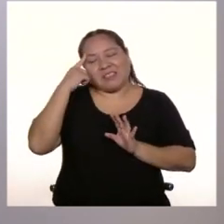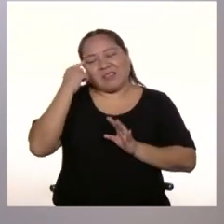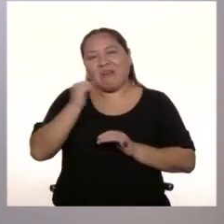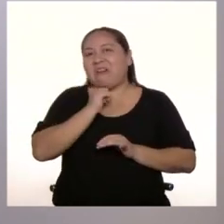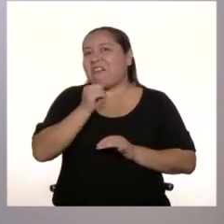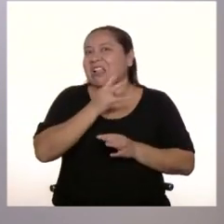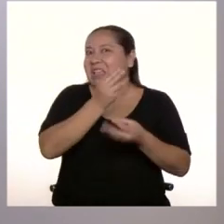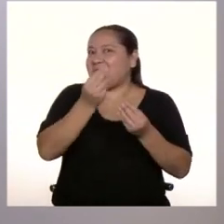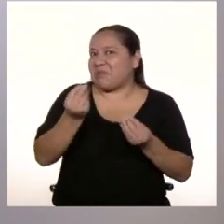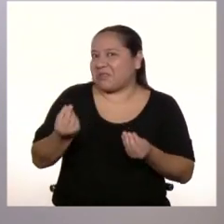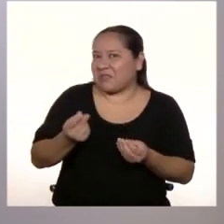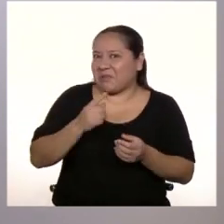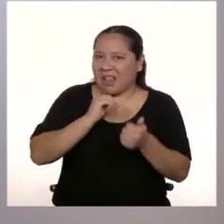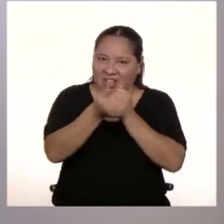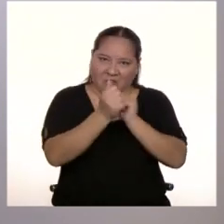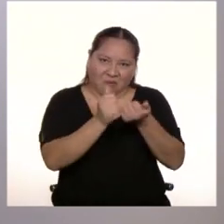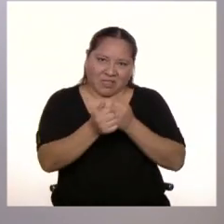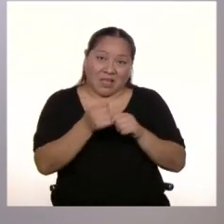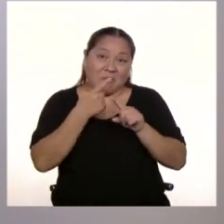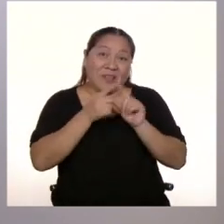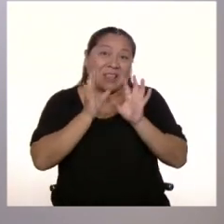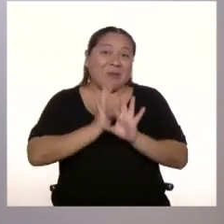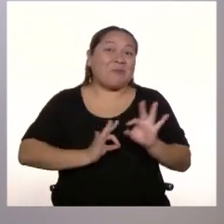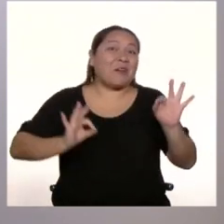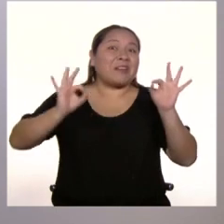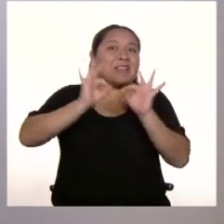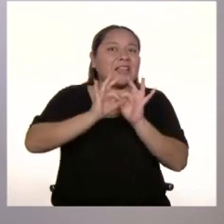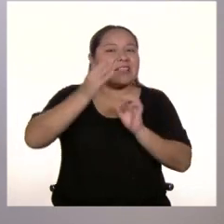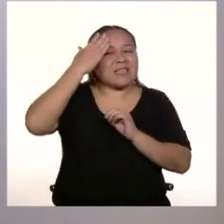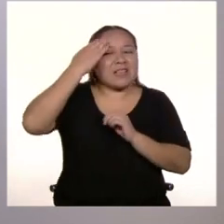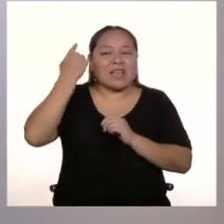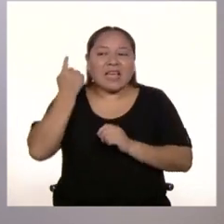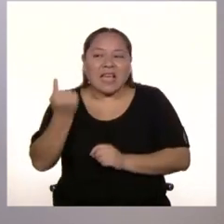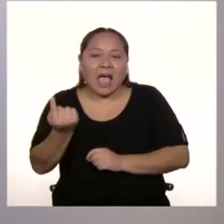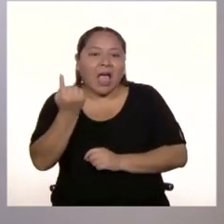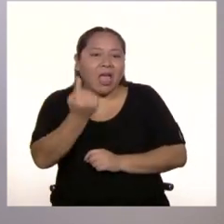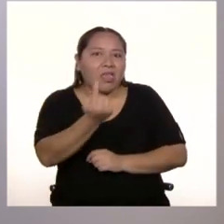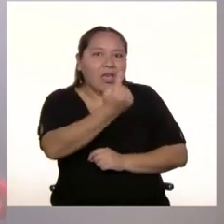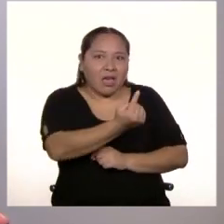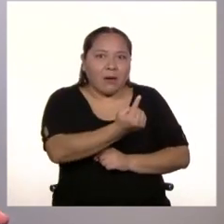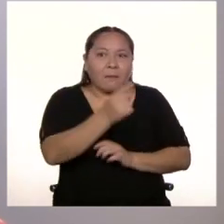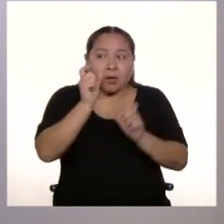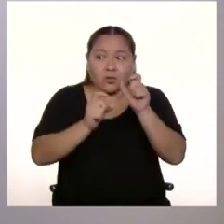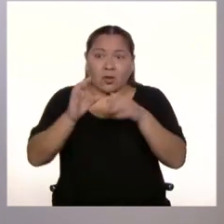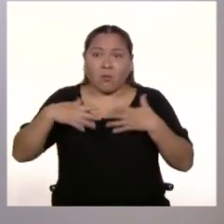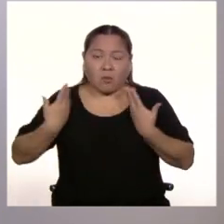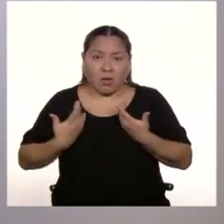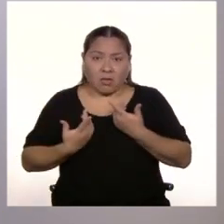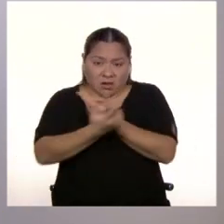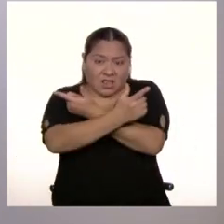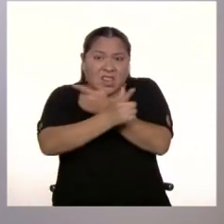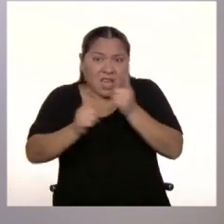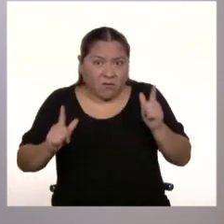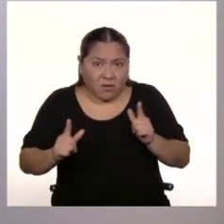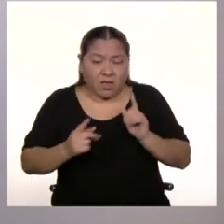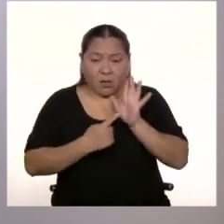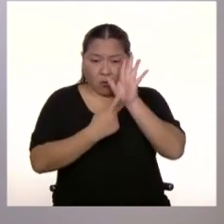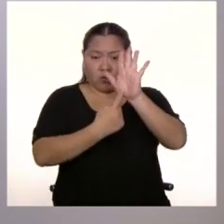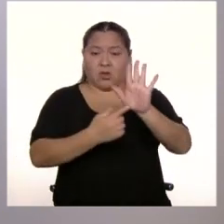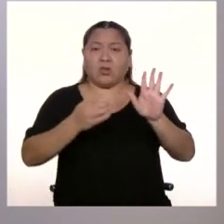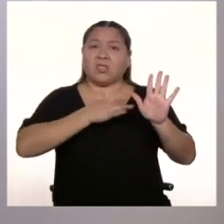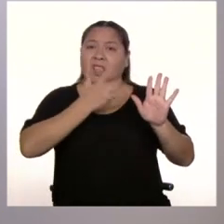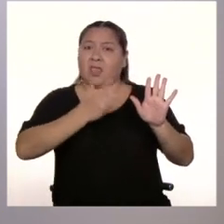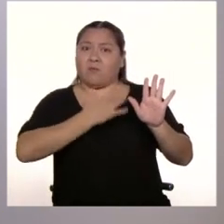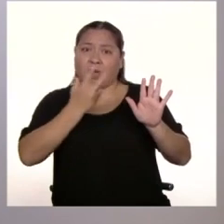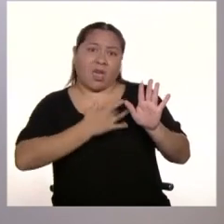para eso. Pero lo importante aquí es saber que cada quien es libre de expresar sus pensamientos y sentimientos a través